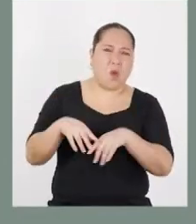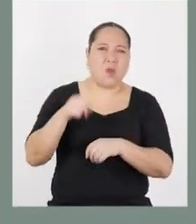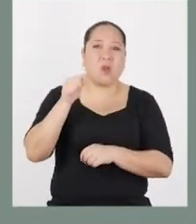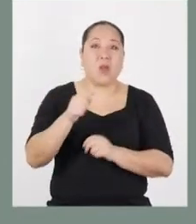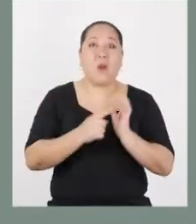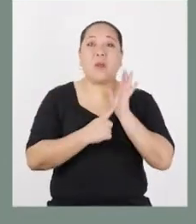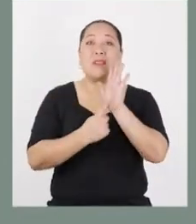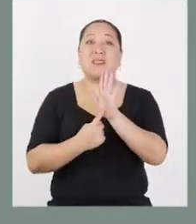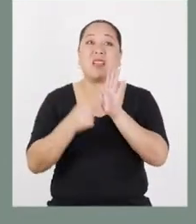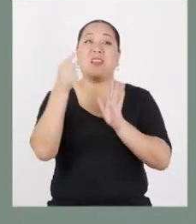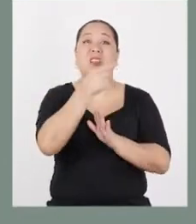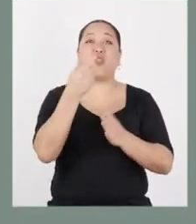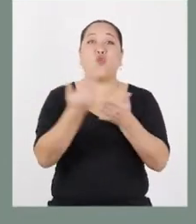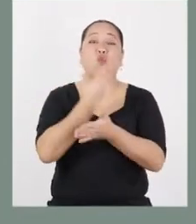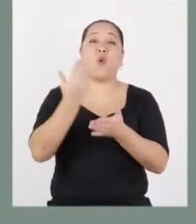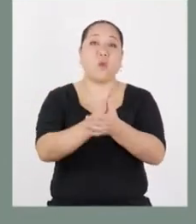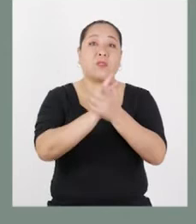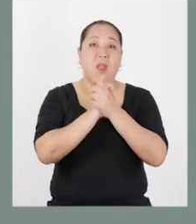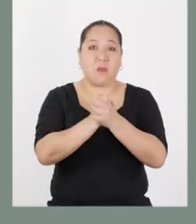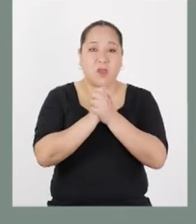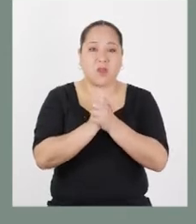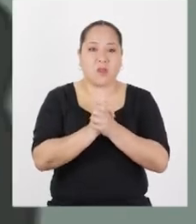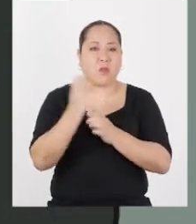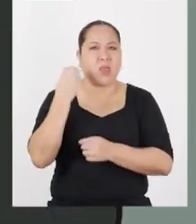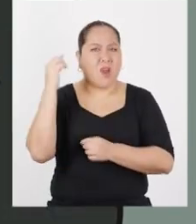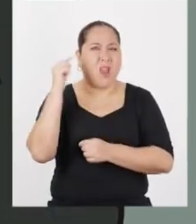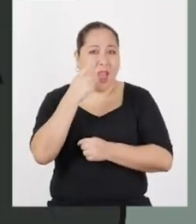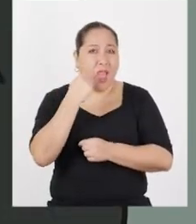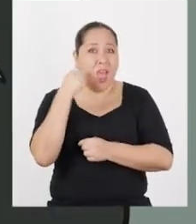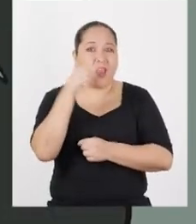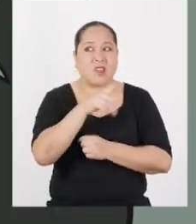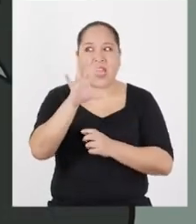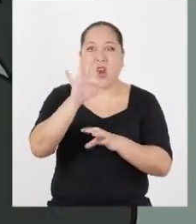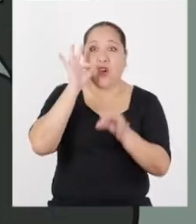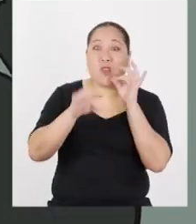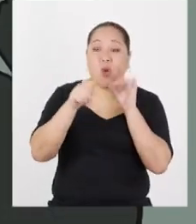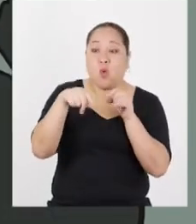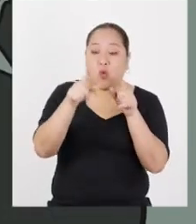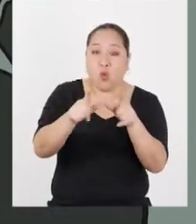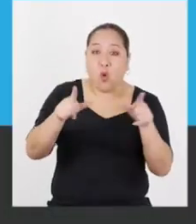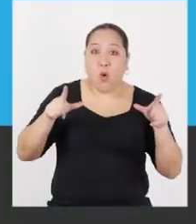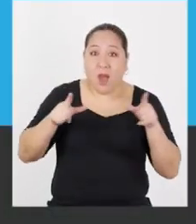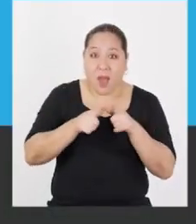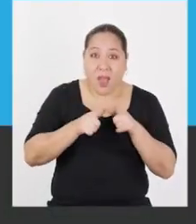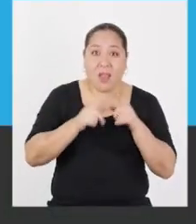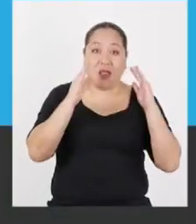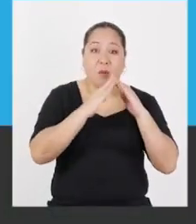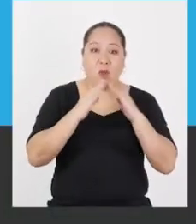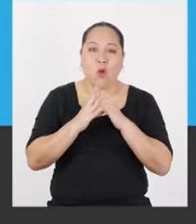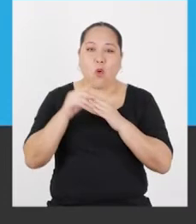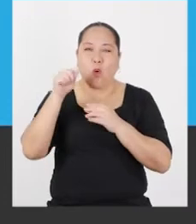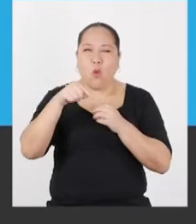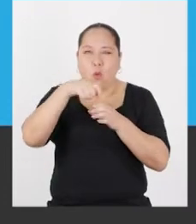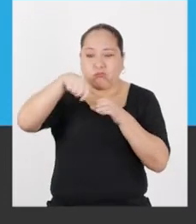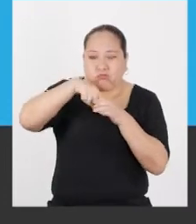Porque él quería presentarme a esos nuevos amigos. Me dijo que ellos han descubierto un lugar en el barrio donde venden un preparado